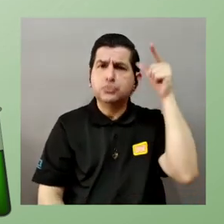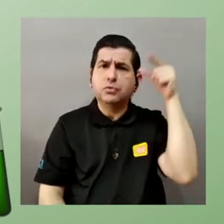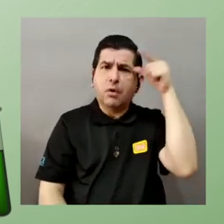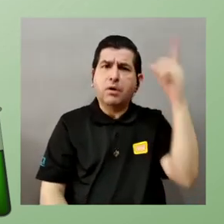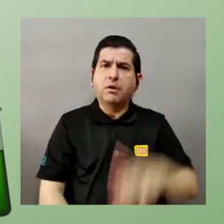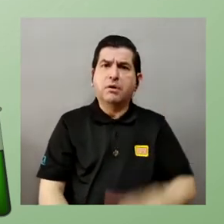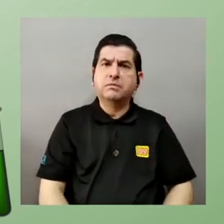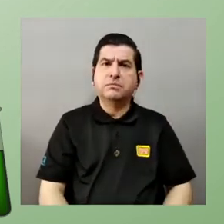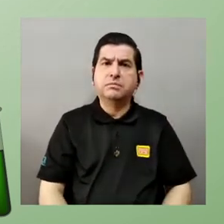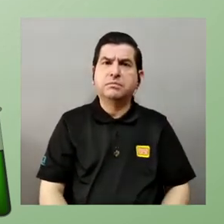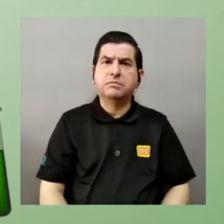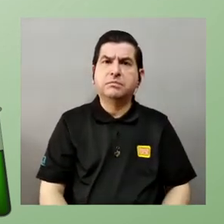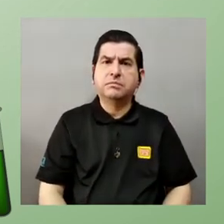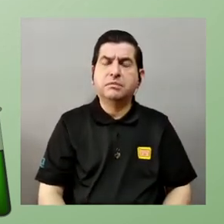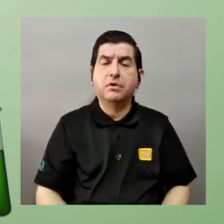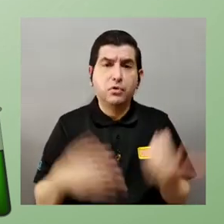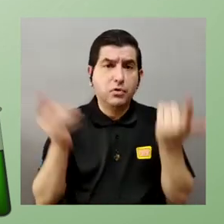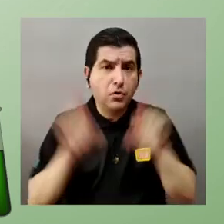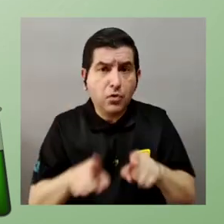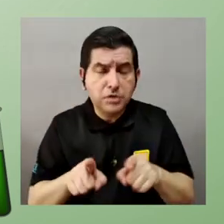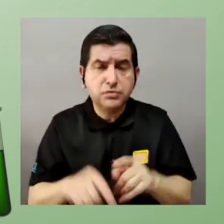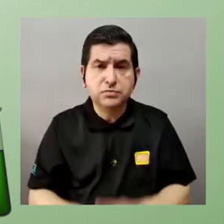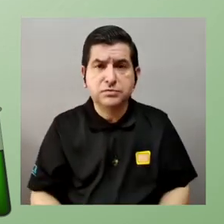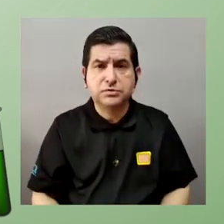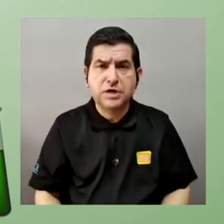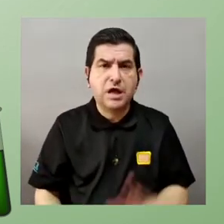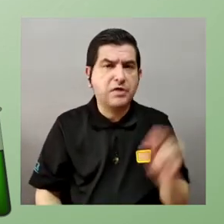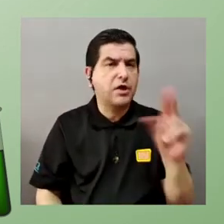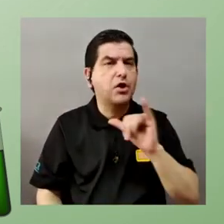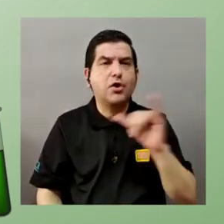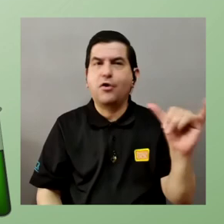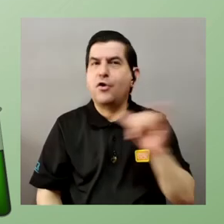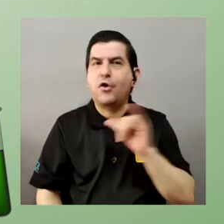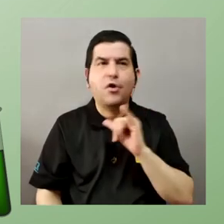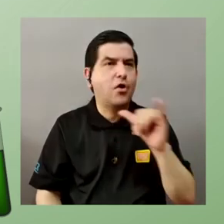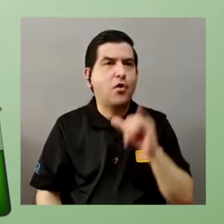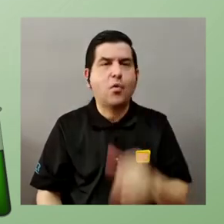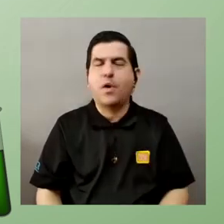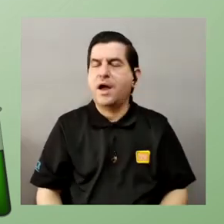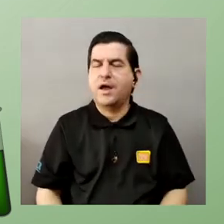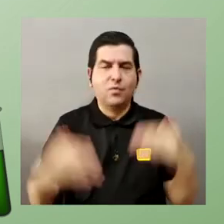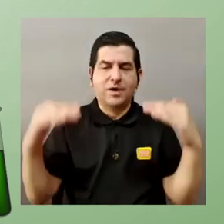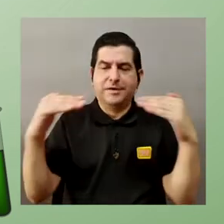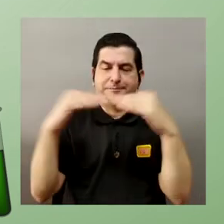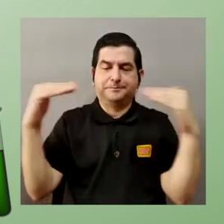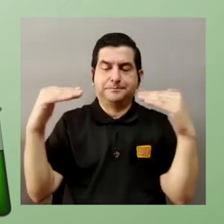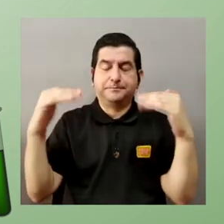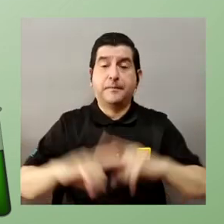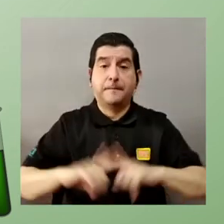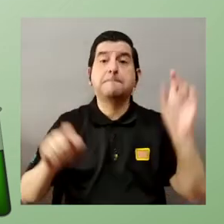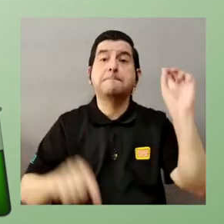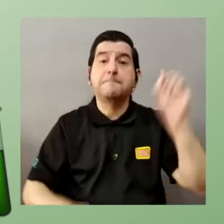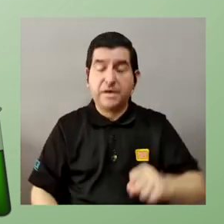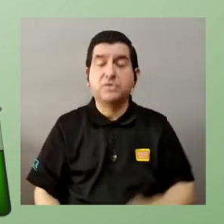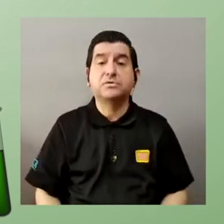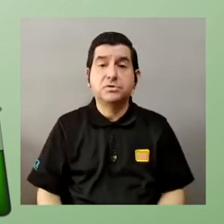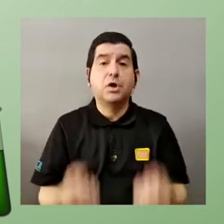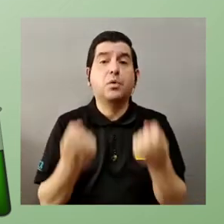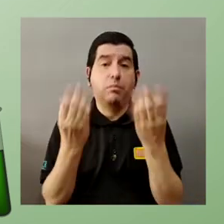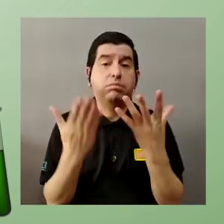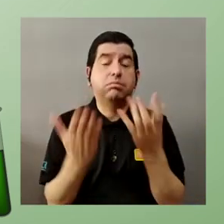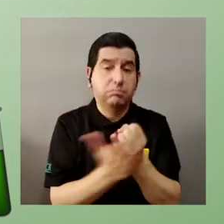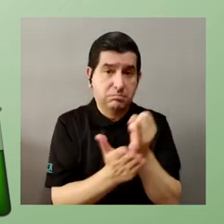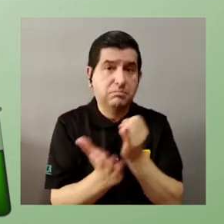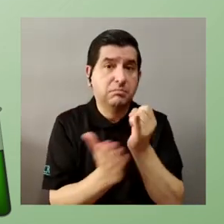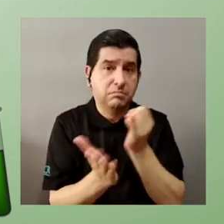por supuesto lo que sucede es que tal vez no no al mismo no al mismo nivel pero sí se hace